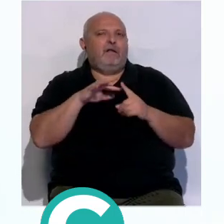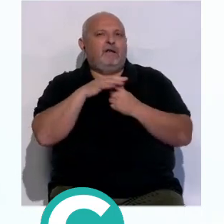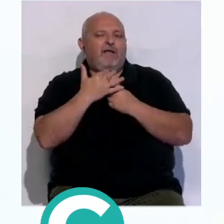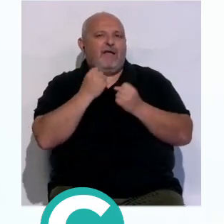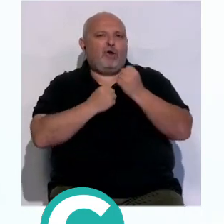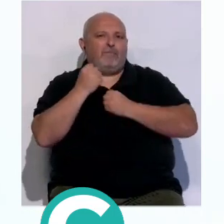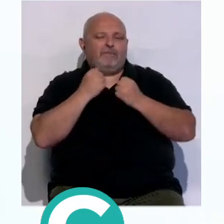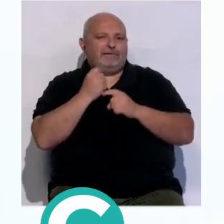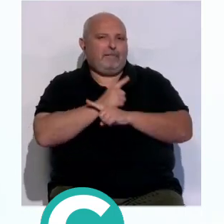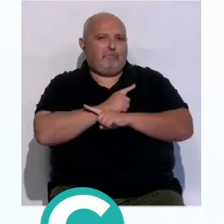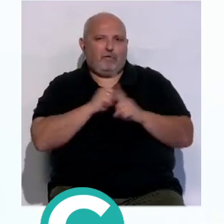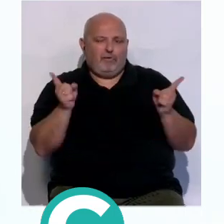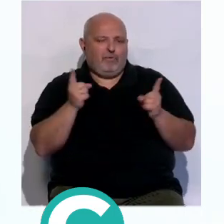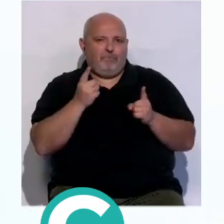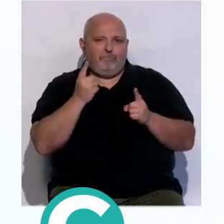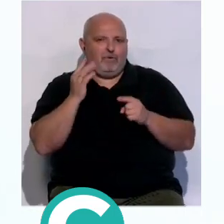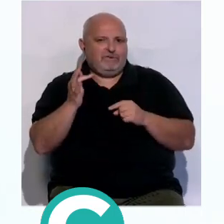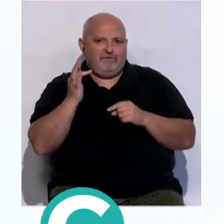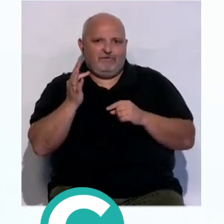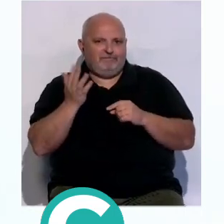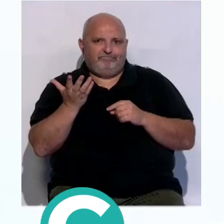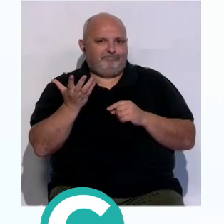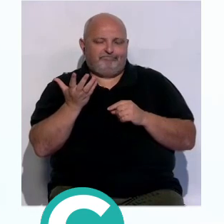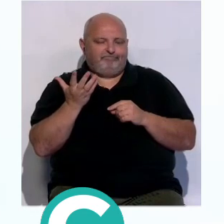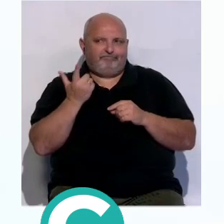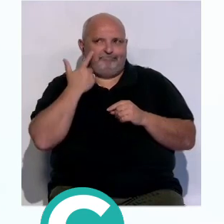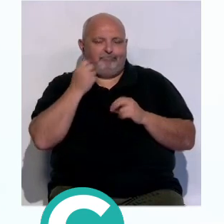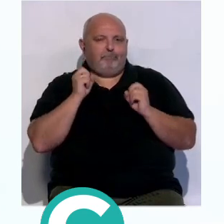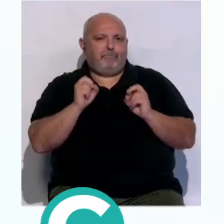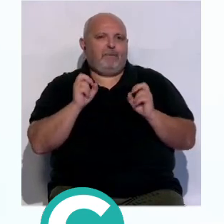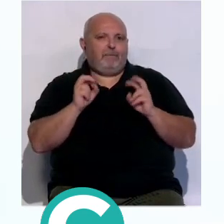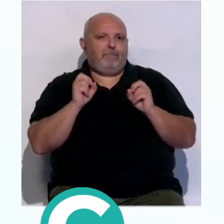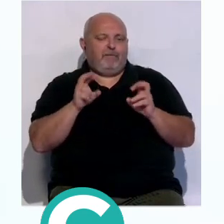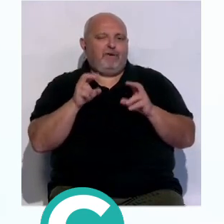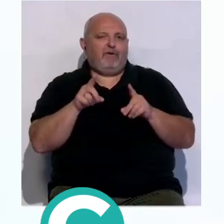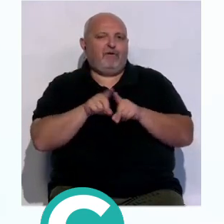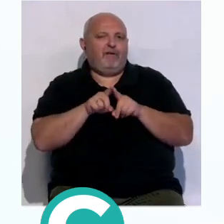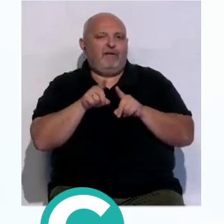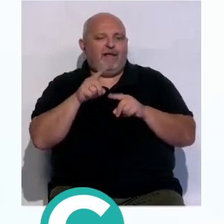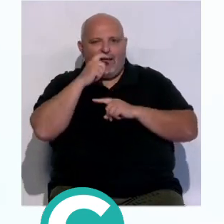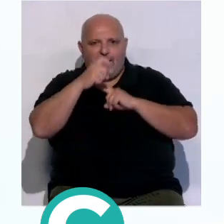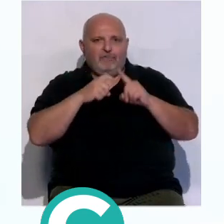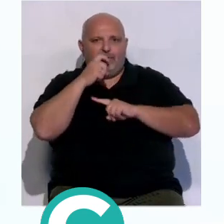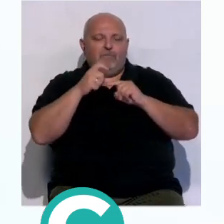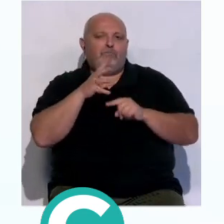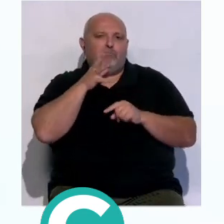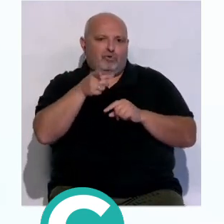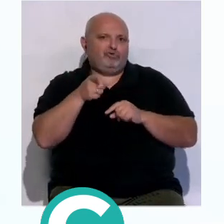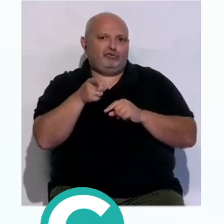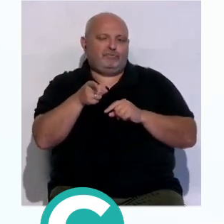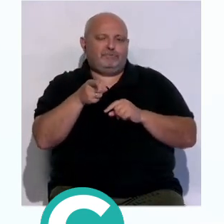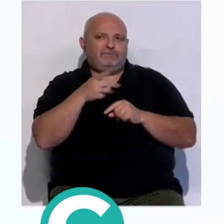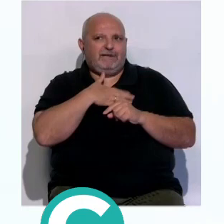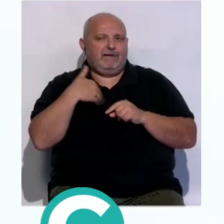económico nada nada favorable y que vemos como empeora sistemáticamente año a año y por eso digamos